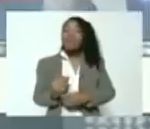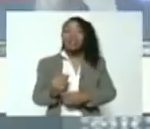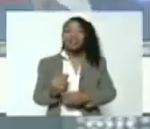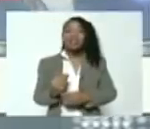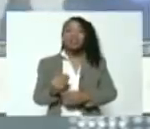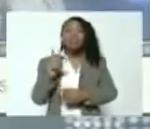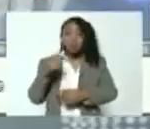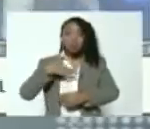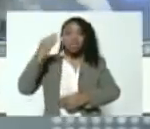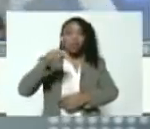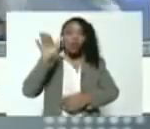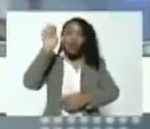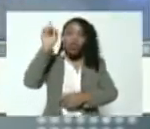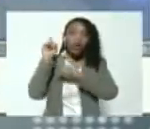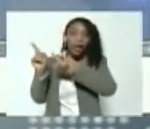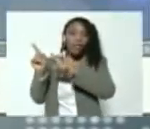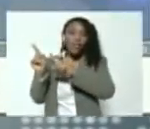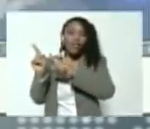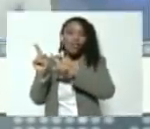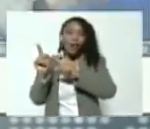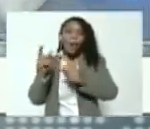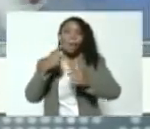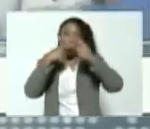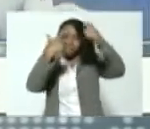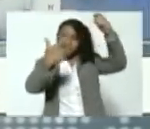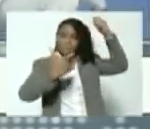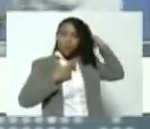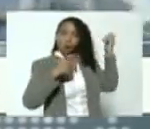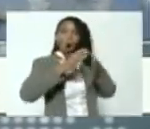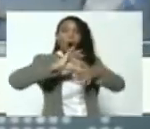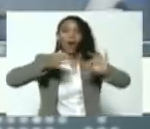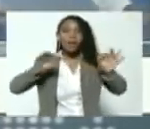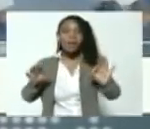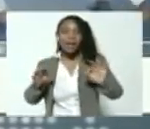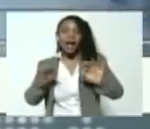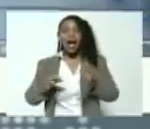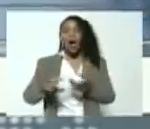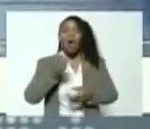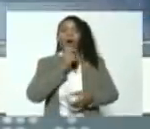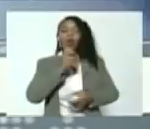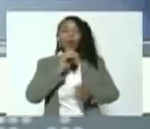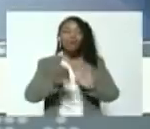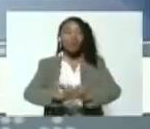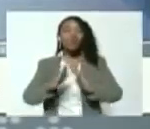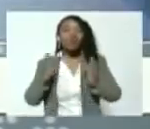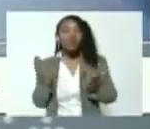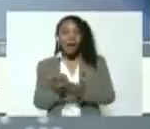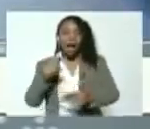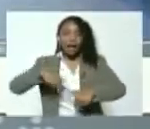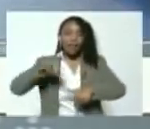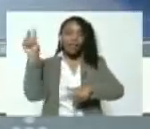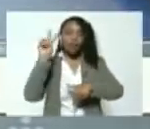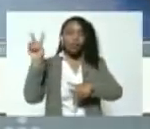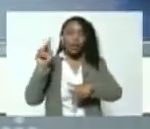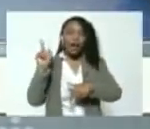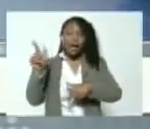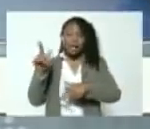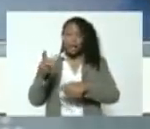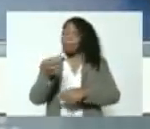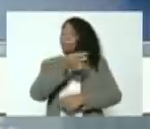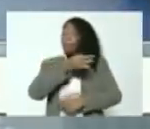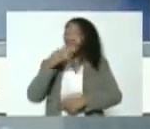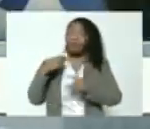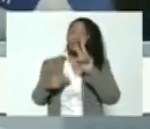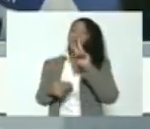que en el futuro le darán medallas olímpicas y medallas mundiales a Venezuela. Tiene una calidad